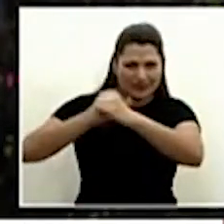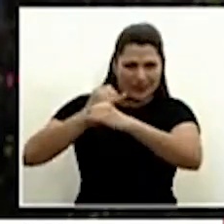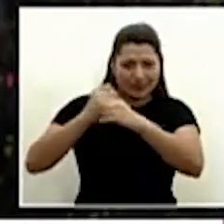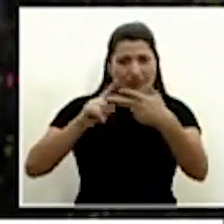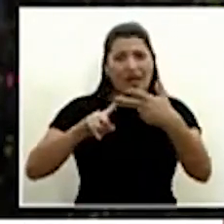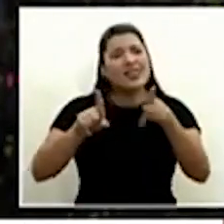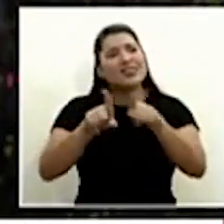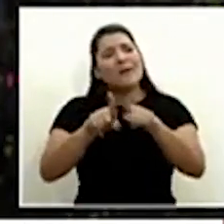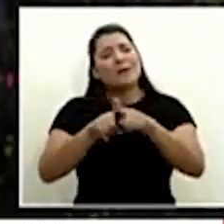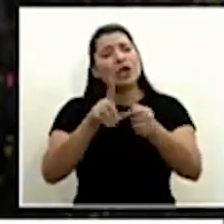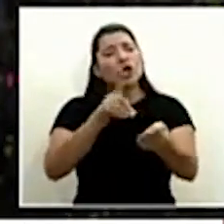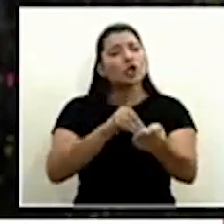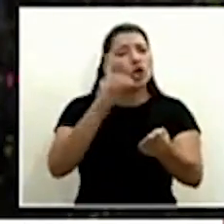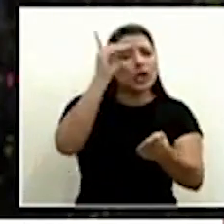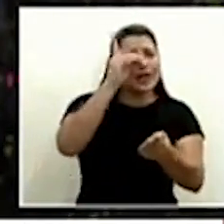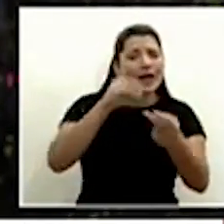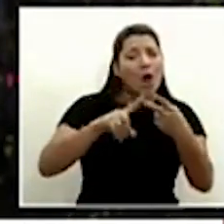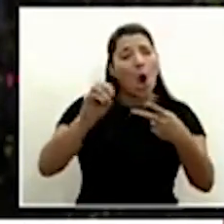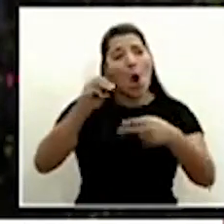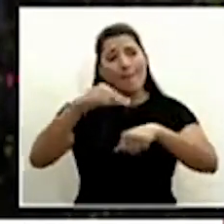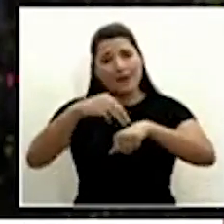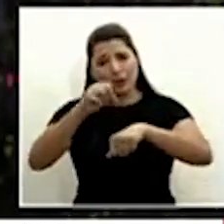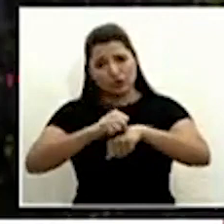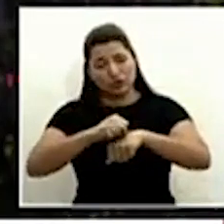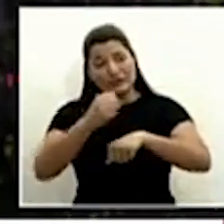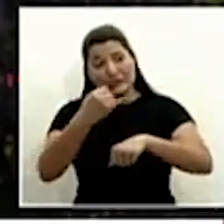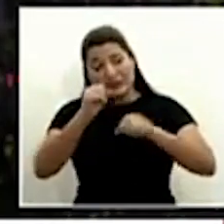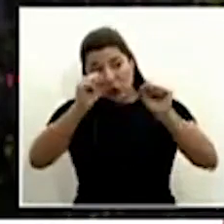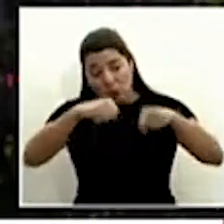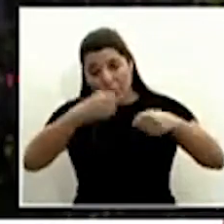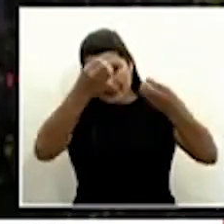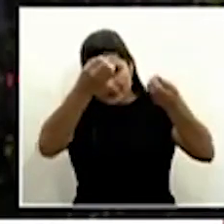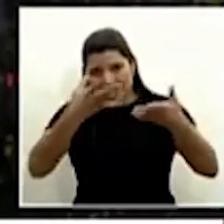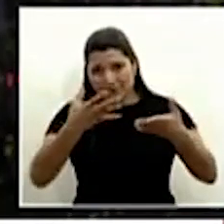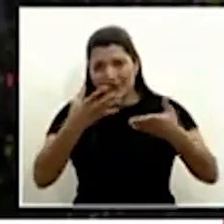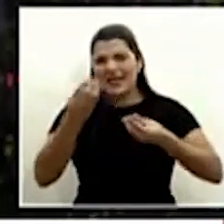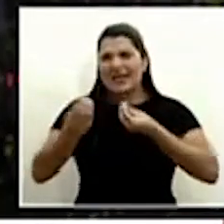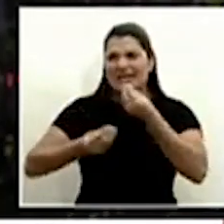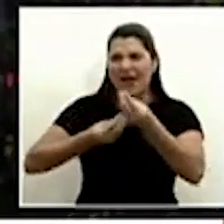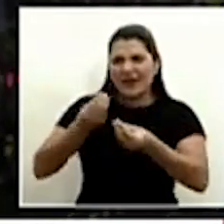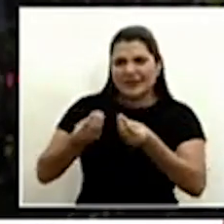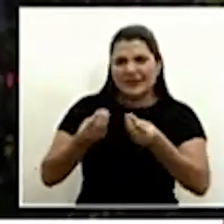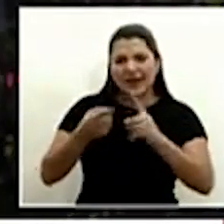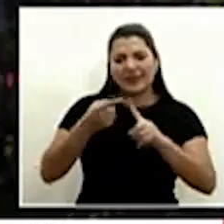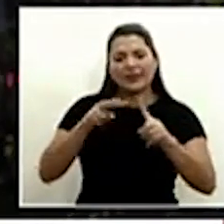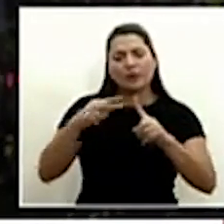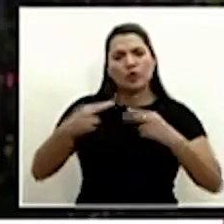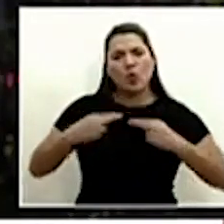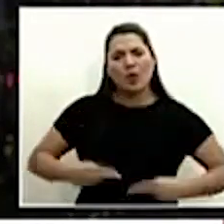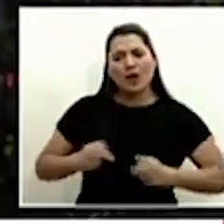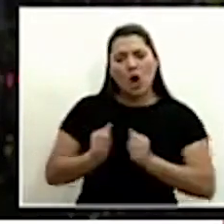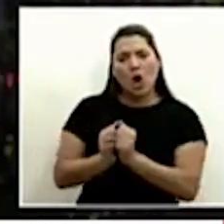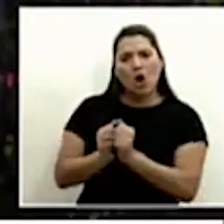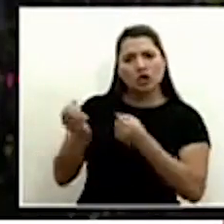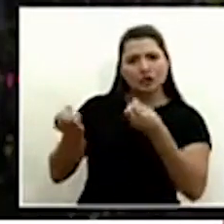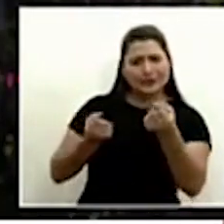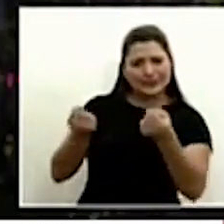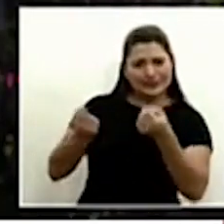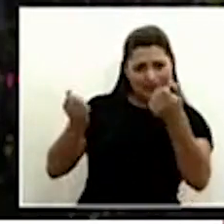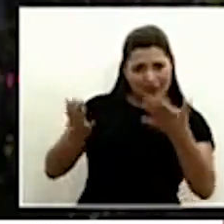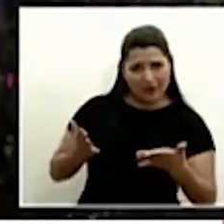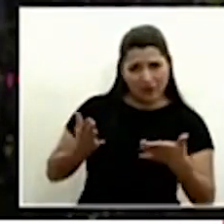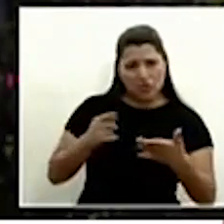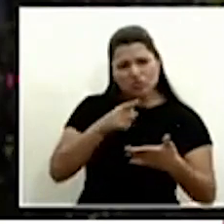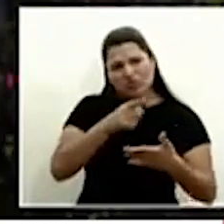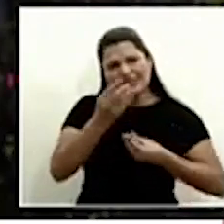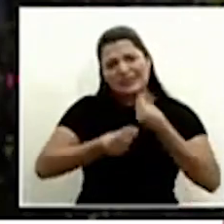actualización en las fronteras ya con los traileros se está haciendo una situación humanitaria de gente varada gente con acceso a pocos servicios ¿qué acciones